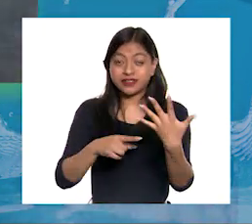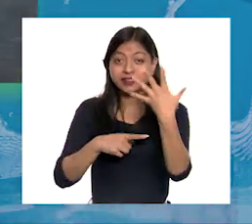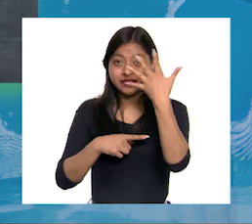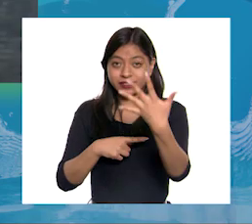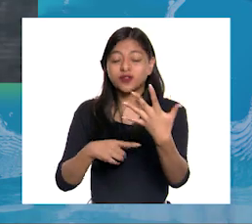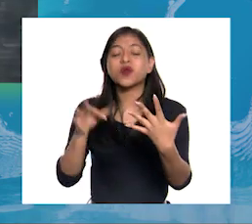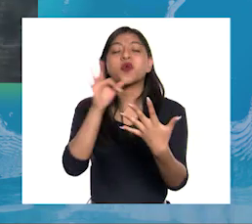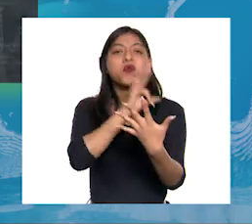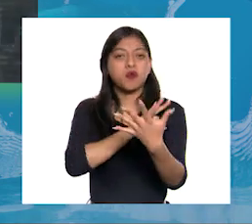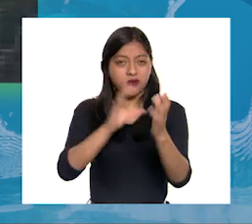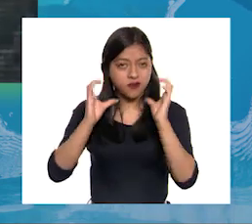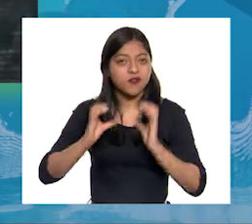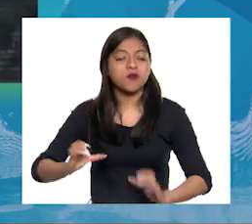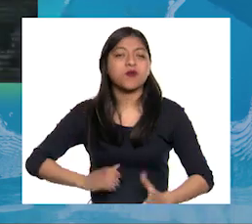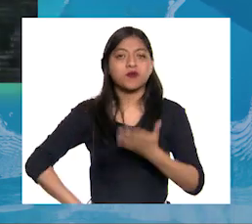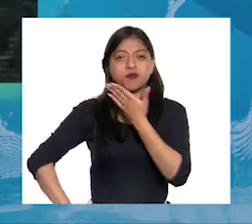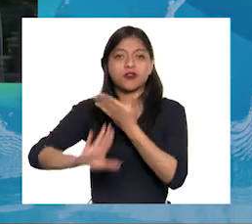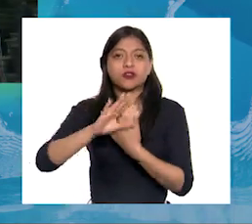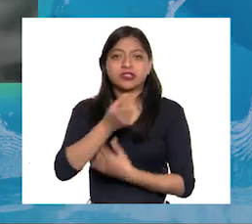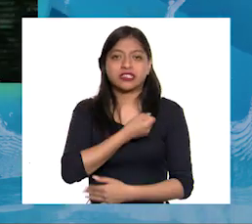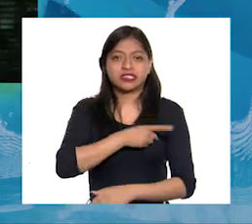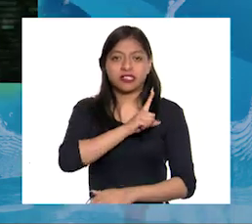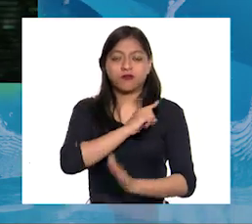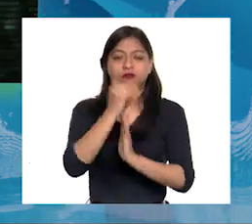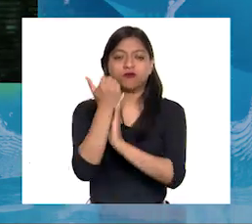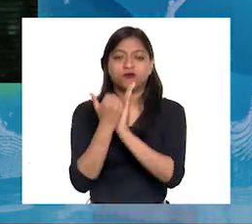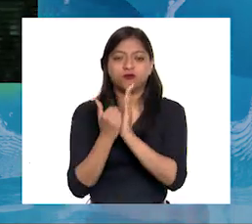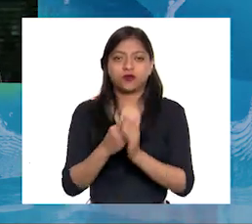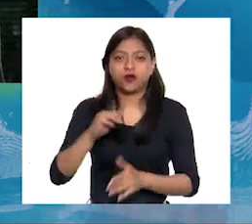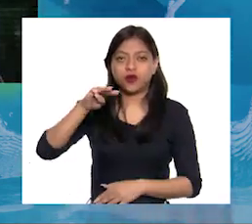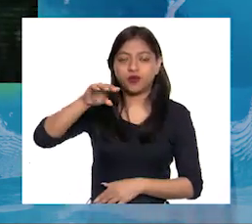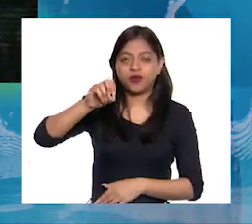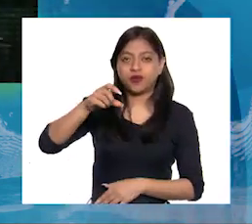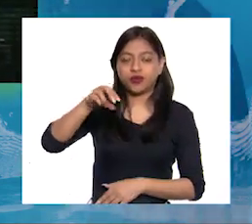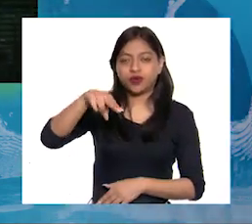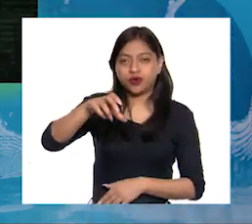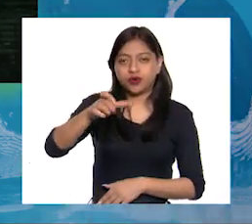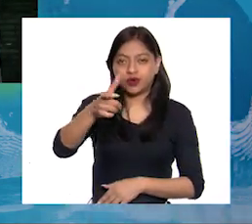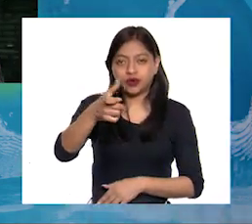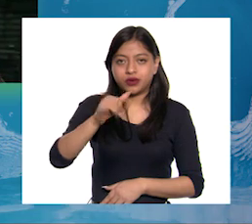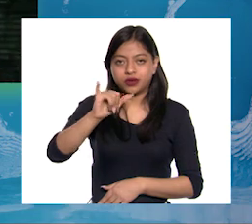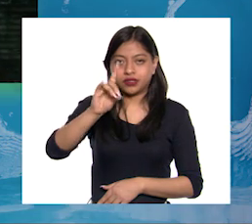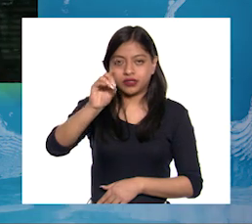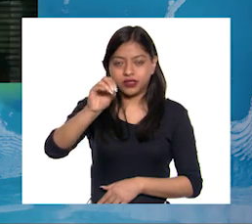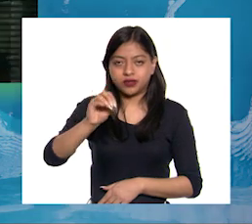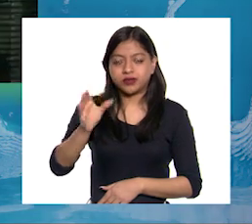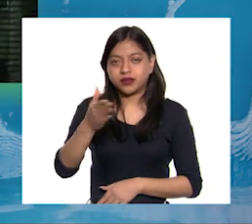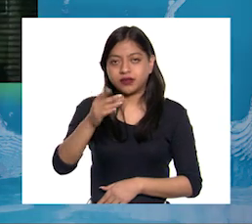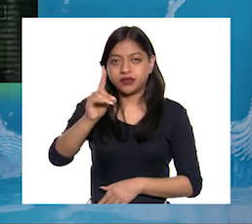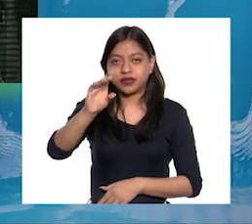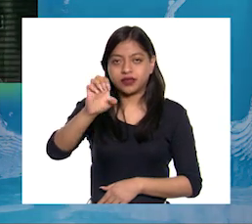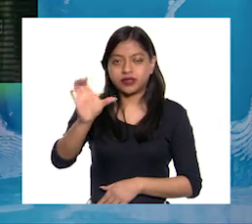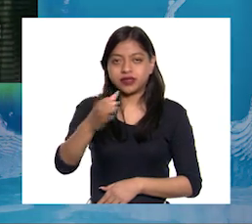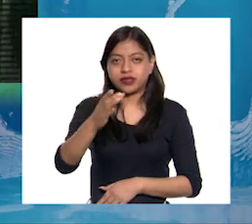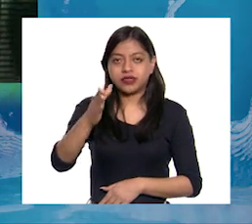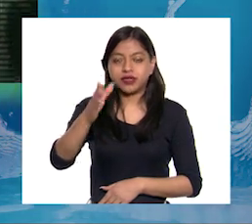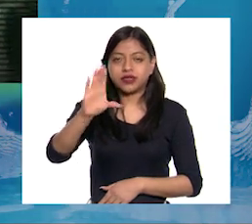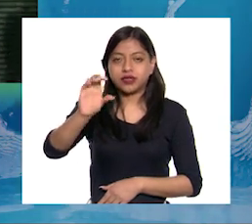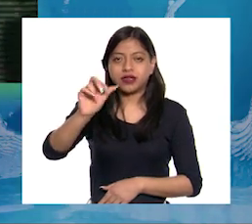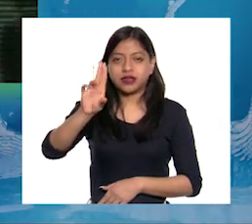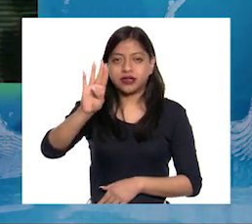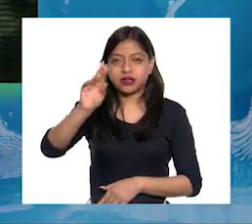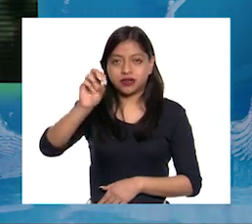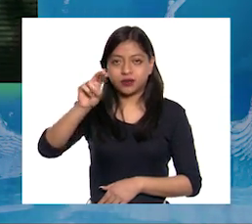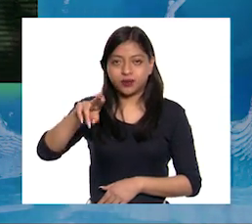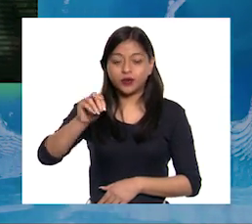provocar graves daños a la salud Son monóxido de carbono, el cual provoca que la disponibilidad de oxígeno en el